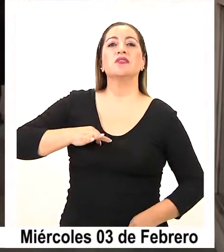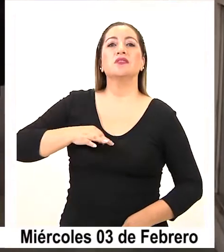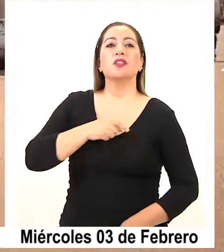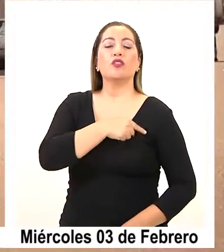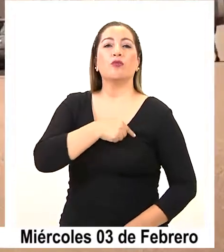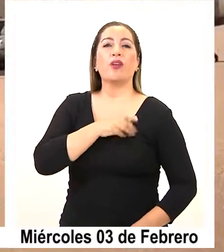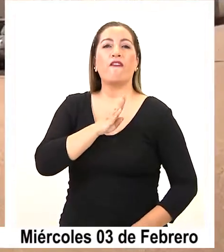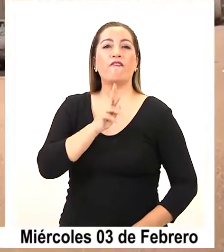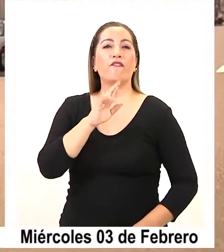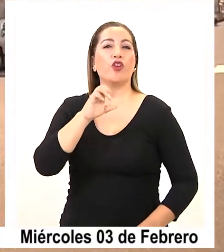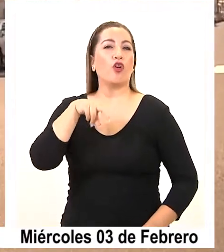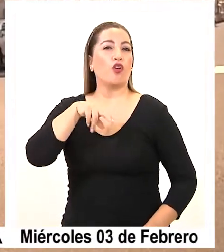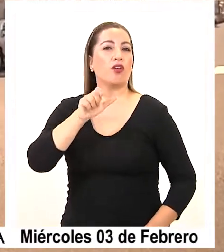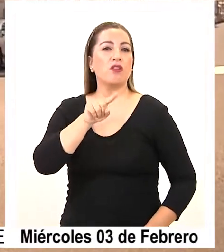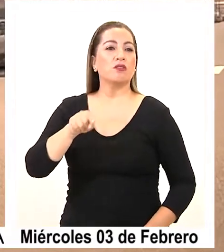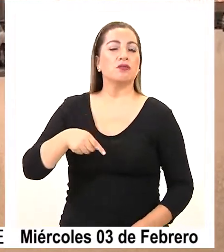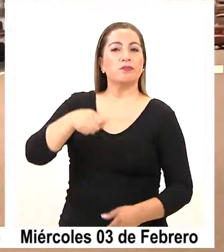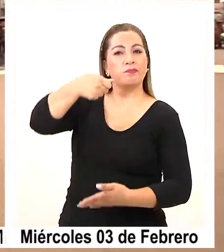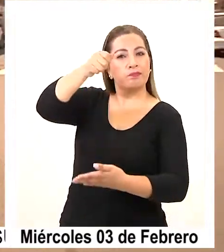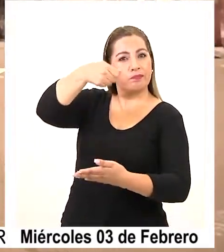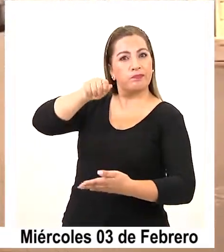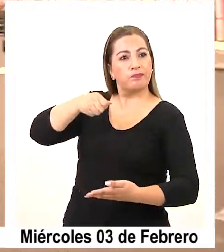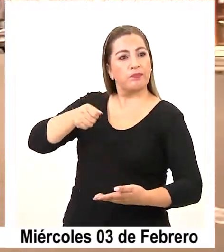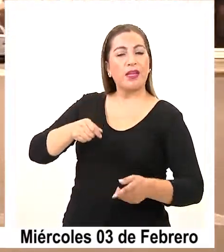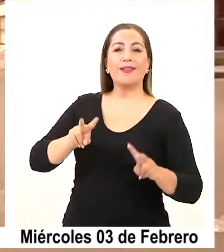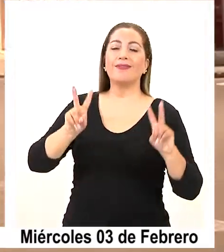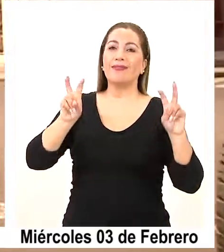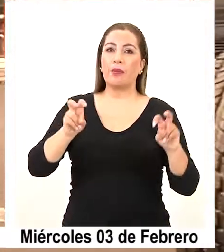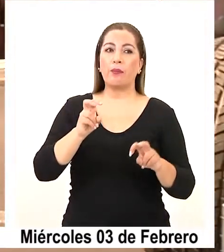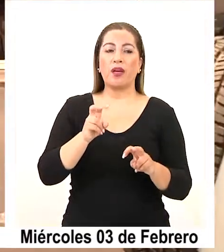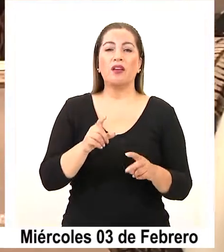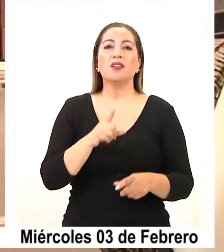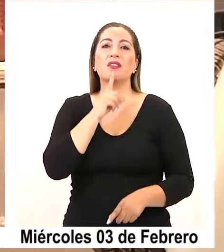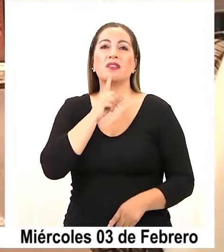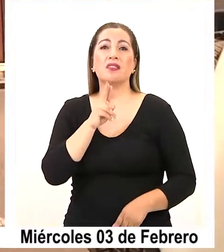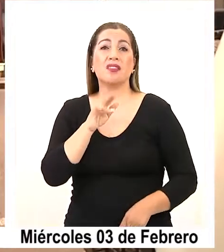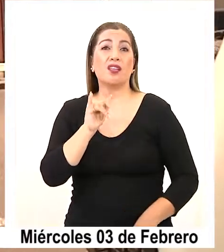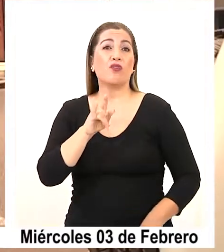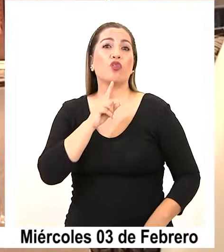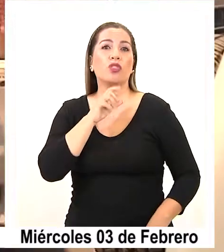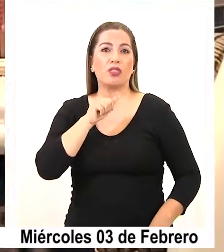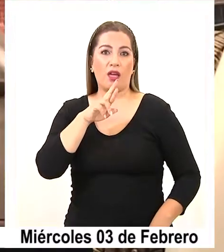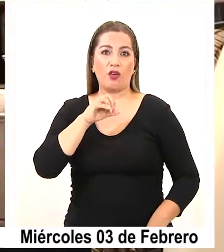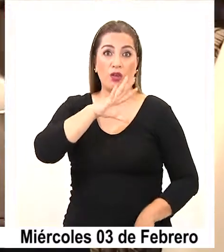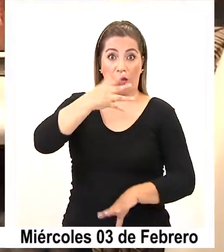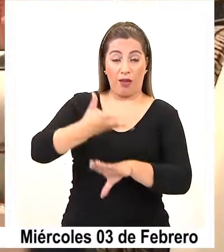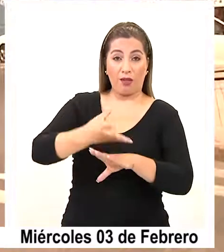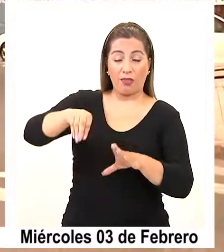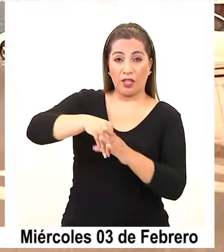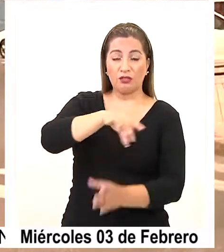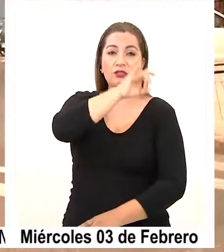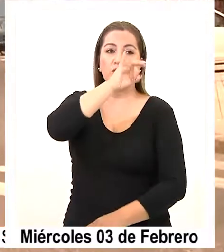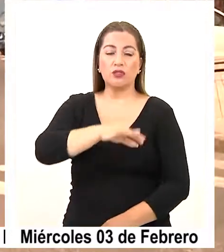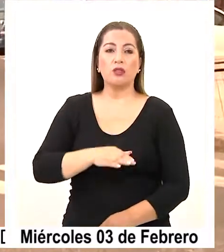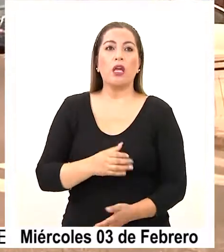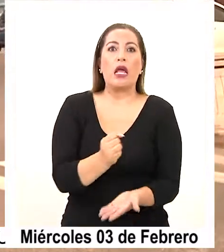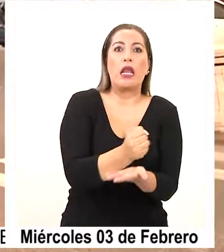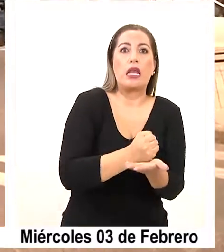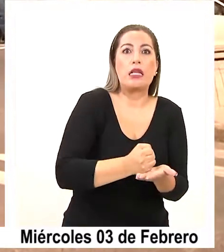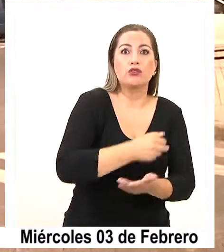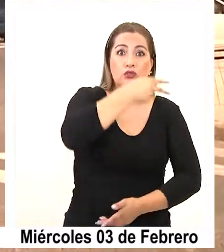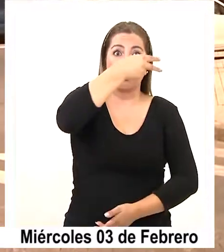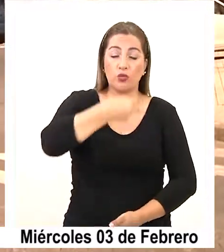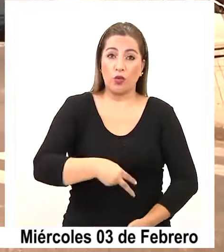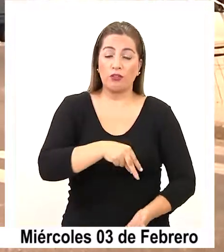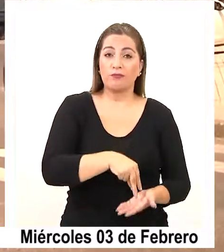Briones para analizar las exenciones tributarias que existen en el país. Tanto la asociación de usuarios de